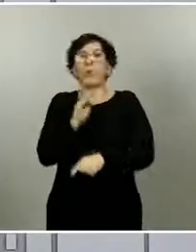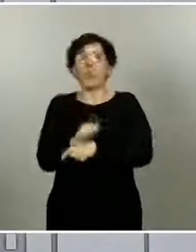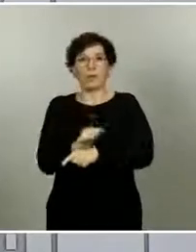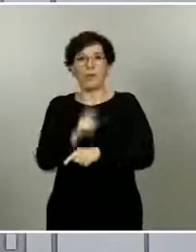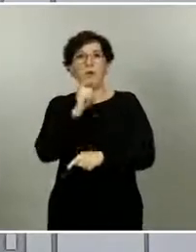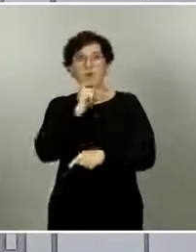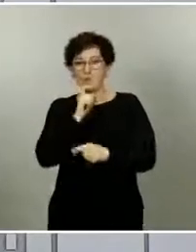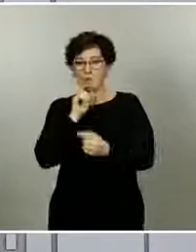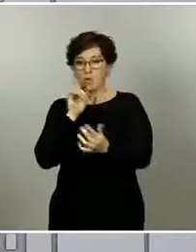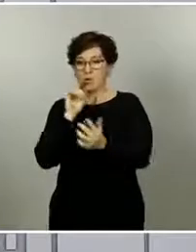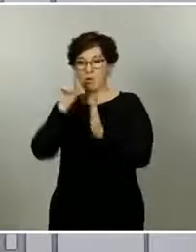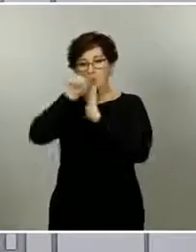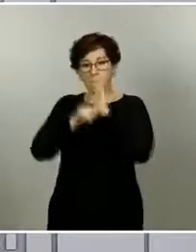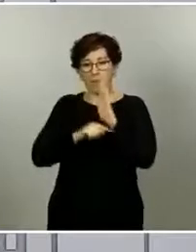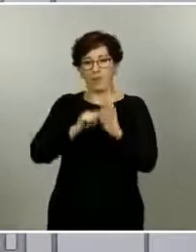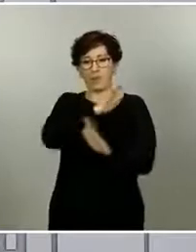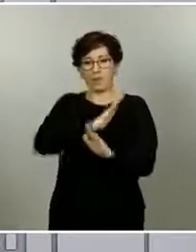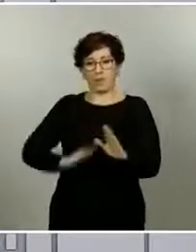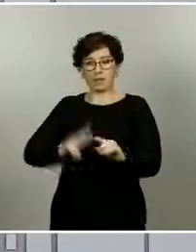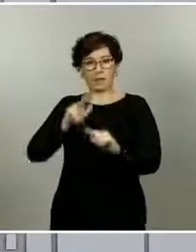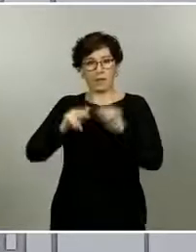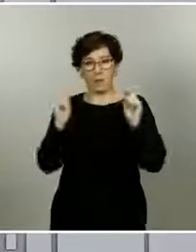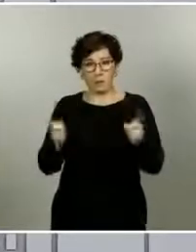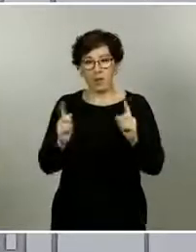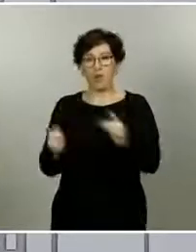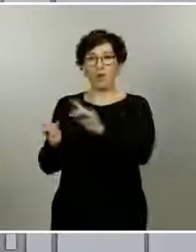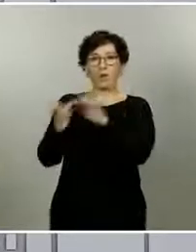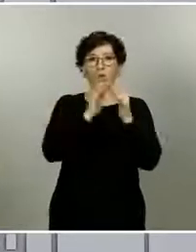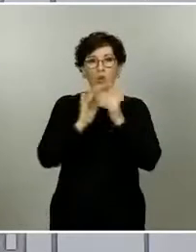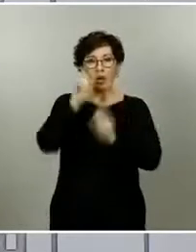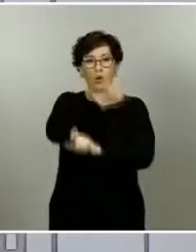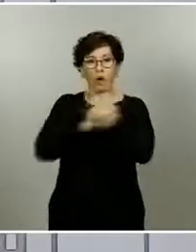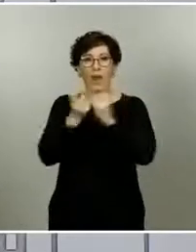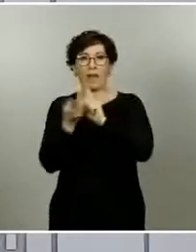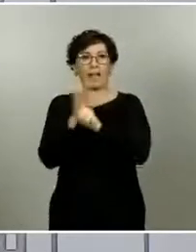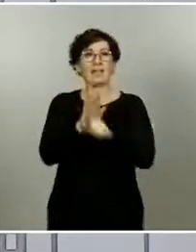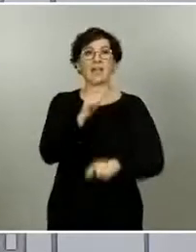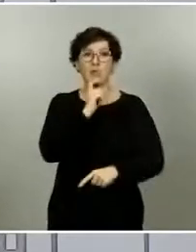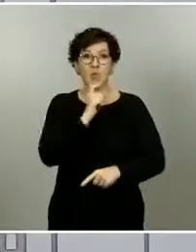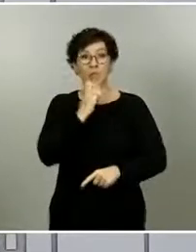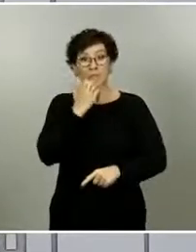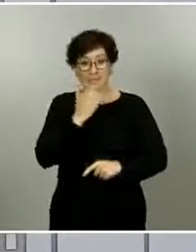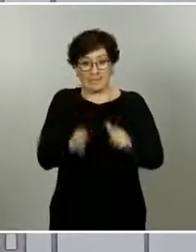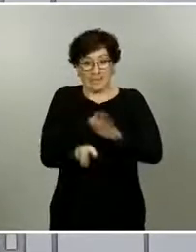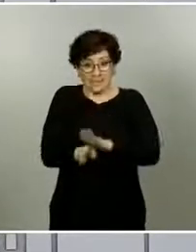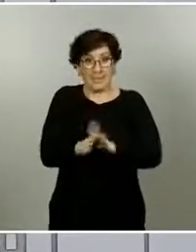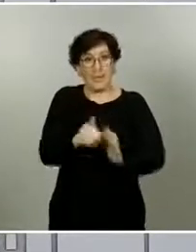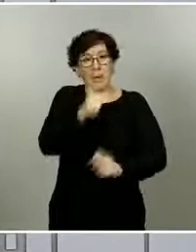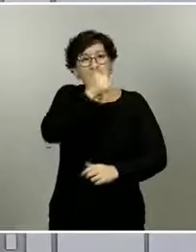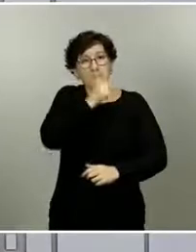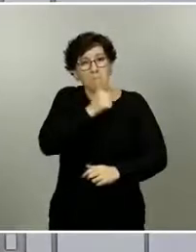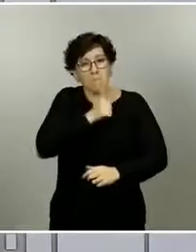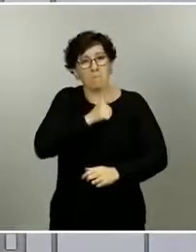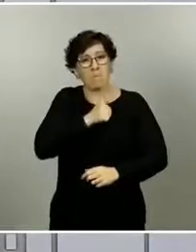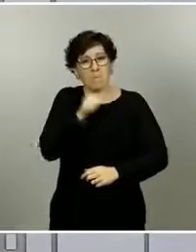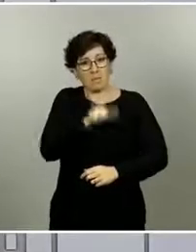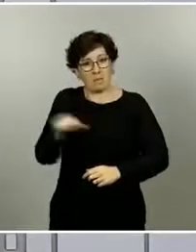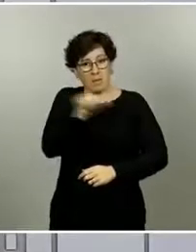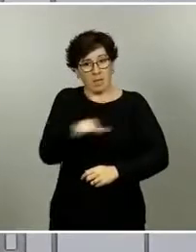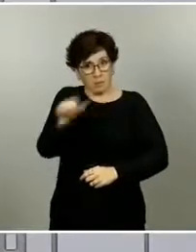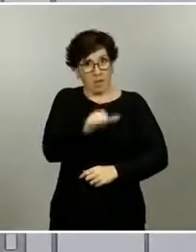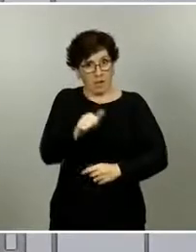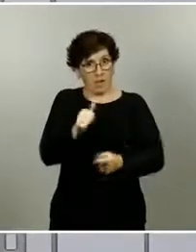alrededor. Si conseguimos mantener durante todavía unas semanas esas medidas estrictas y conseguimos